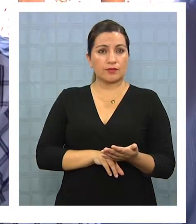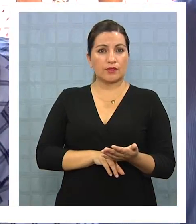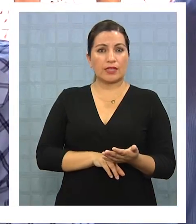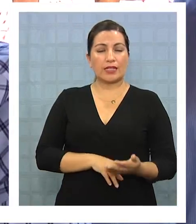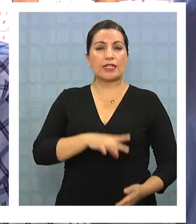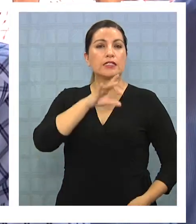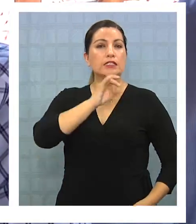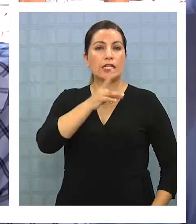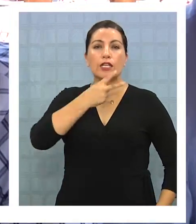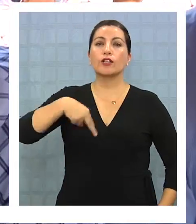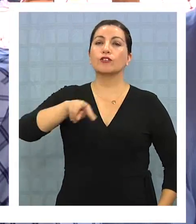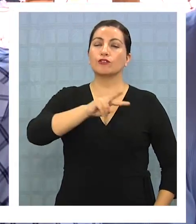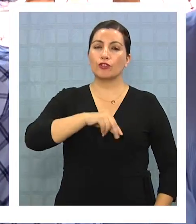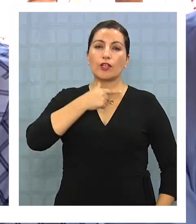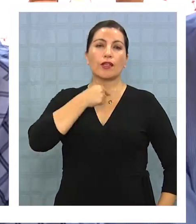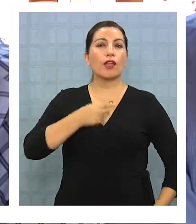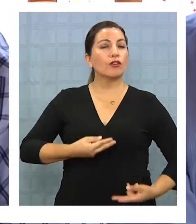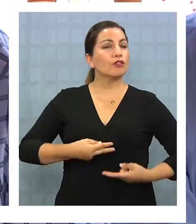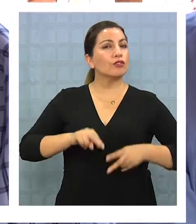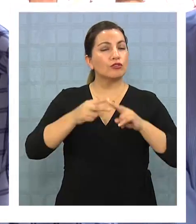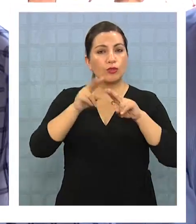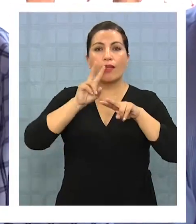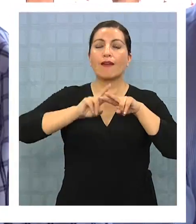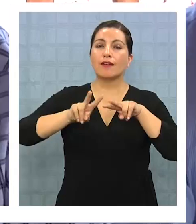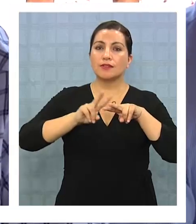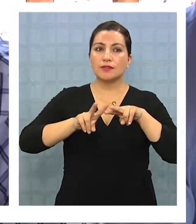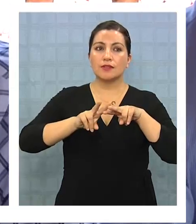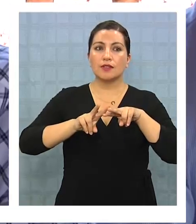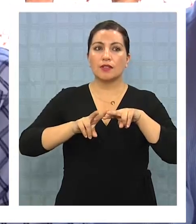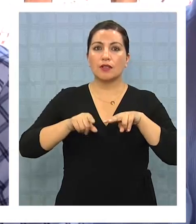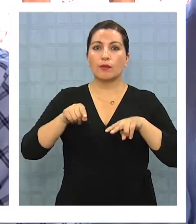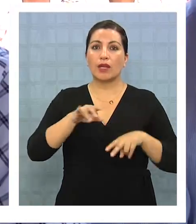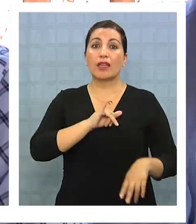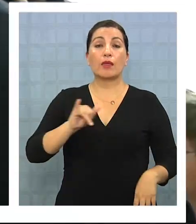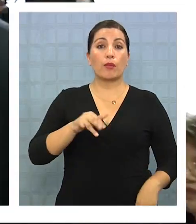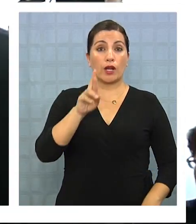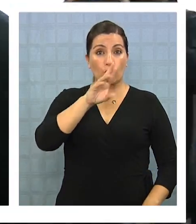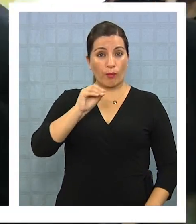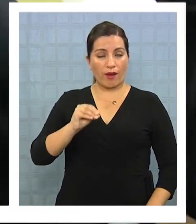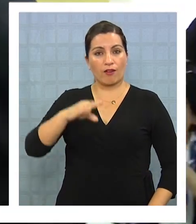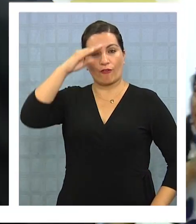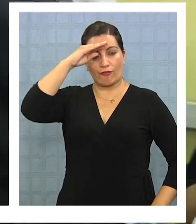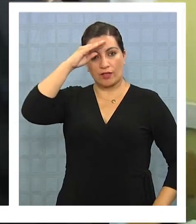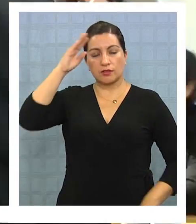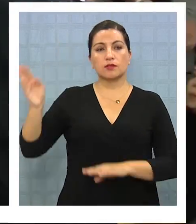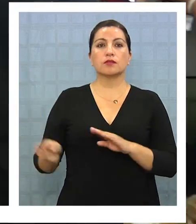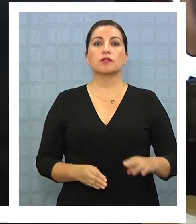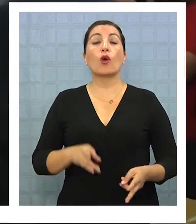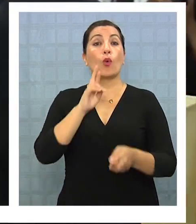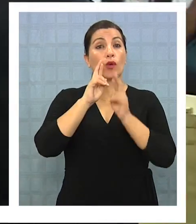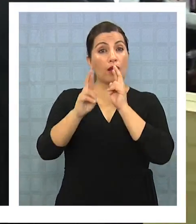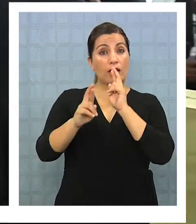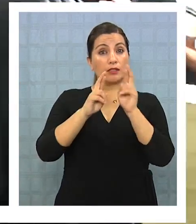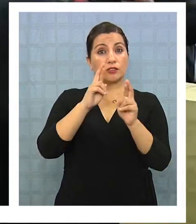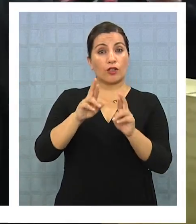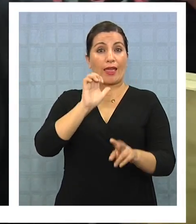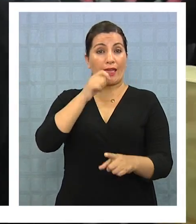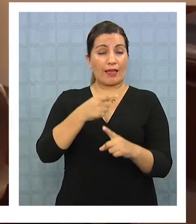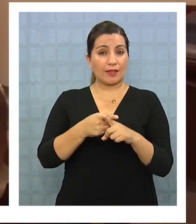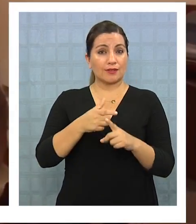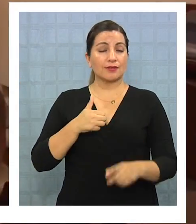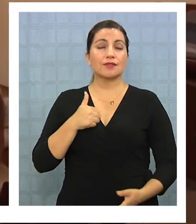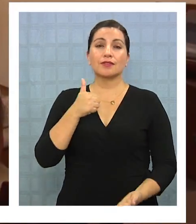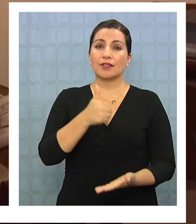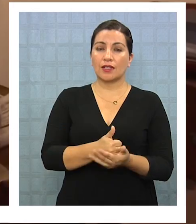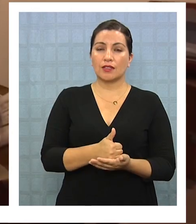Chile, que queremos construir los socialistas, obviamente eso va a sentar las bases para ir recuperando la confianza. Respecto a su relación con Jorge Soria como posible